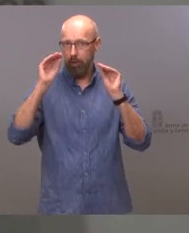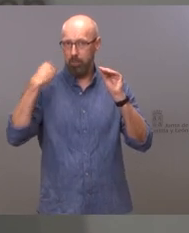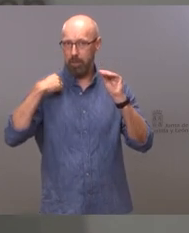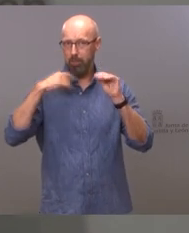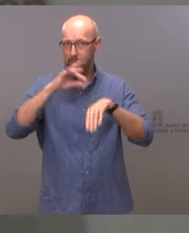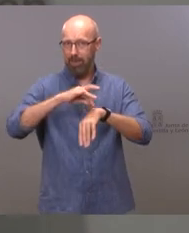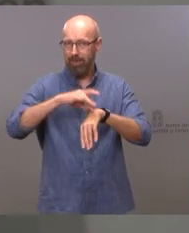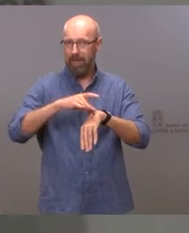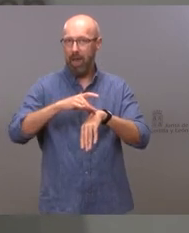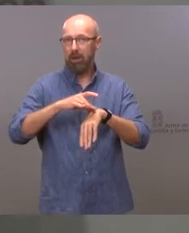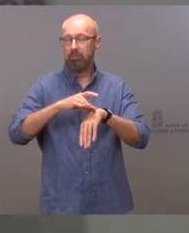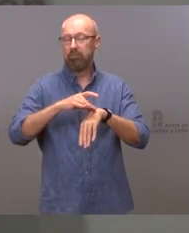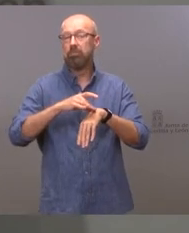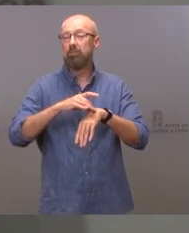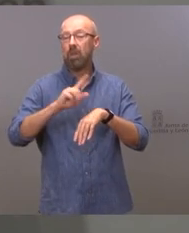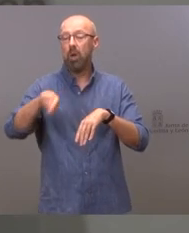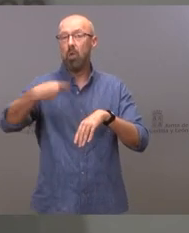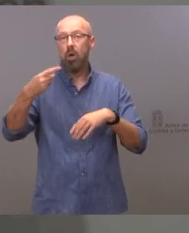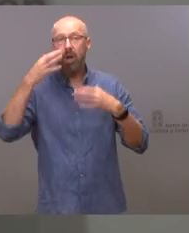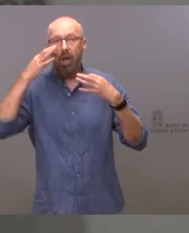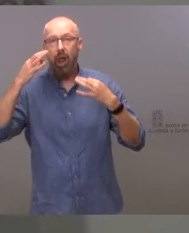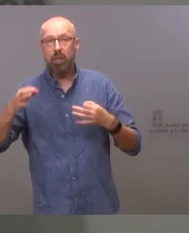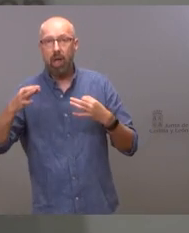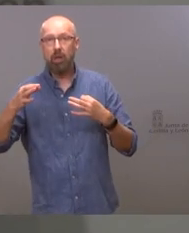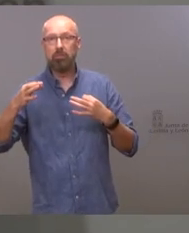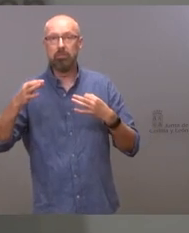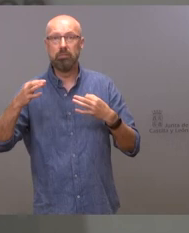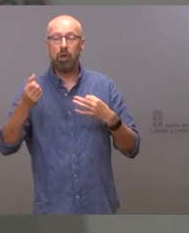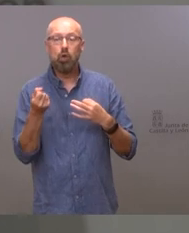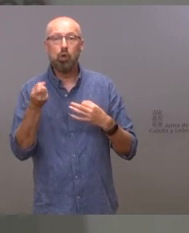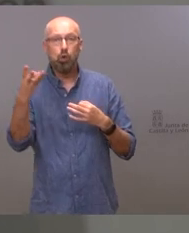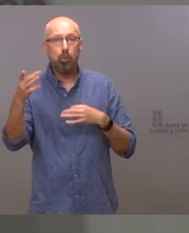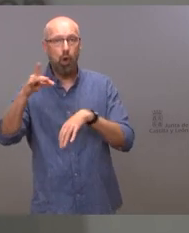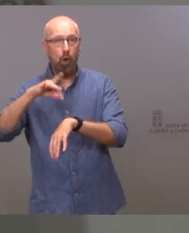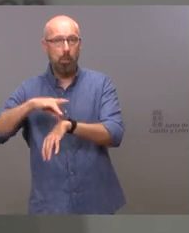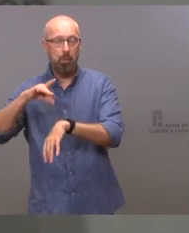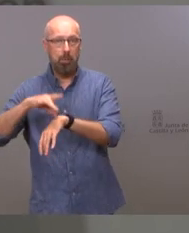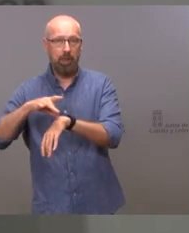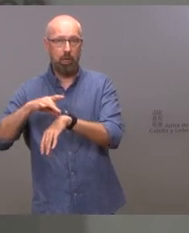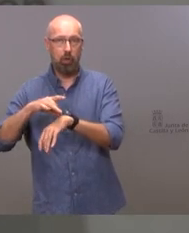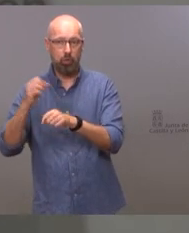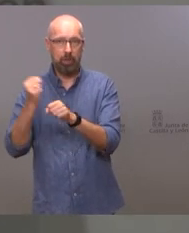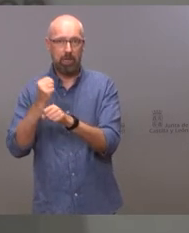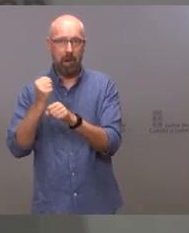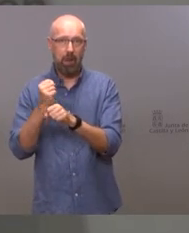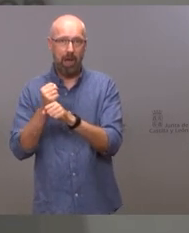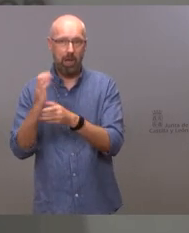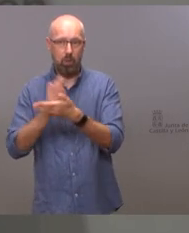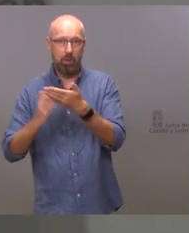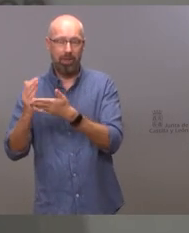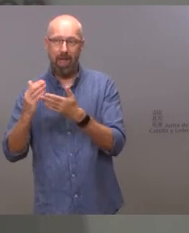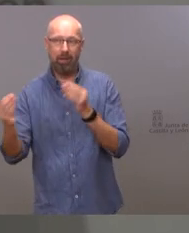ve reflejada posteriormente en el número de médicos con origen en la comunidad pero ya sabe por qué es